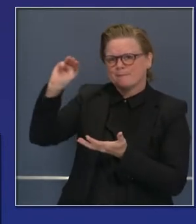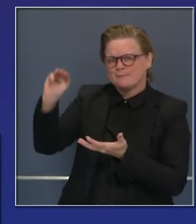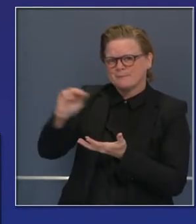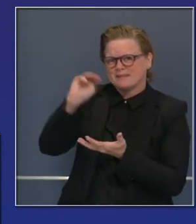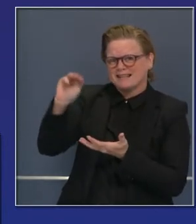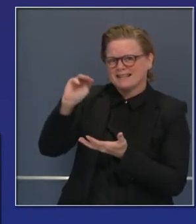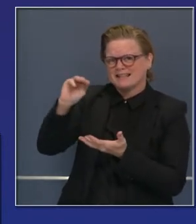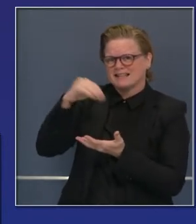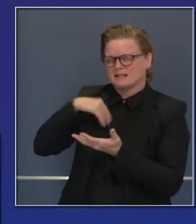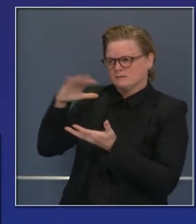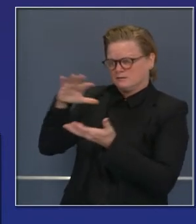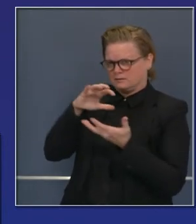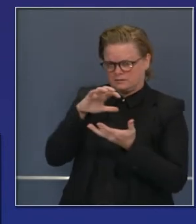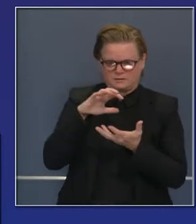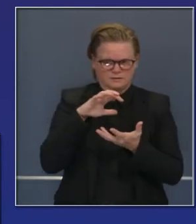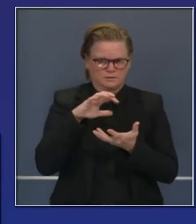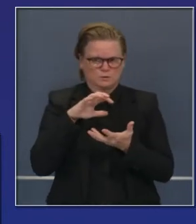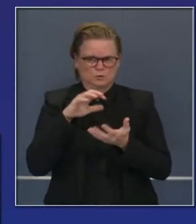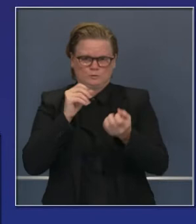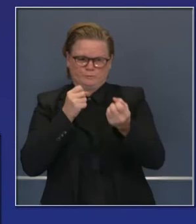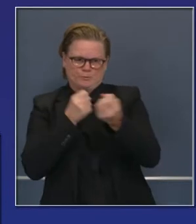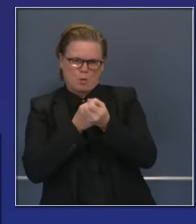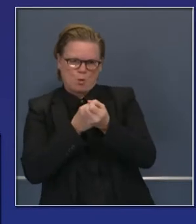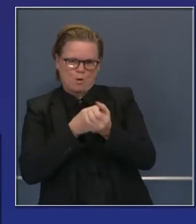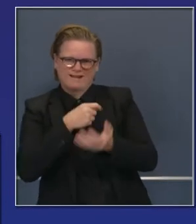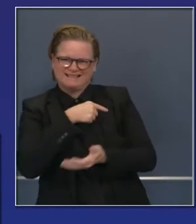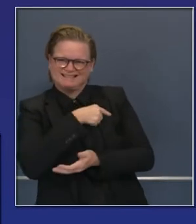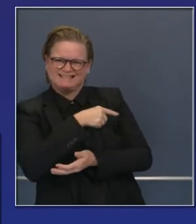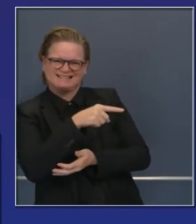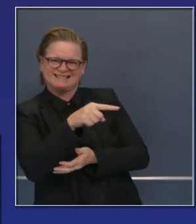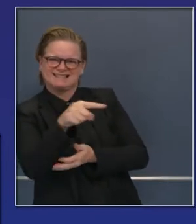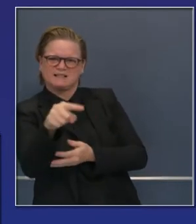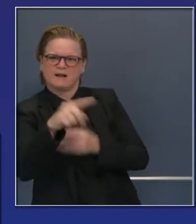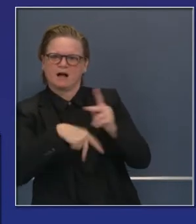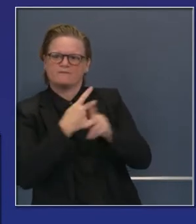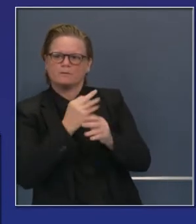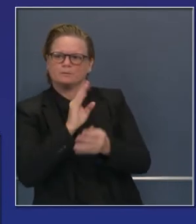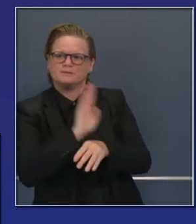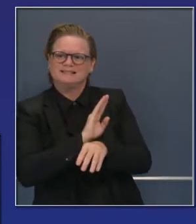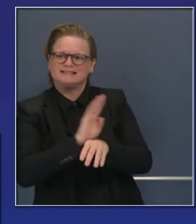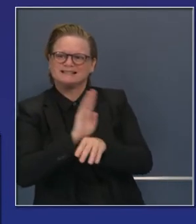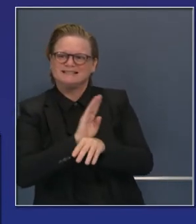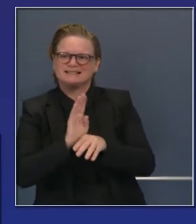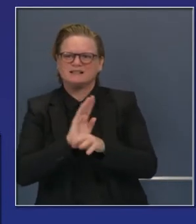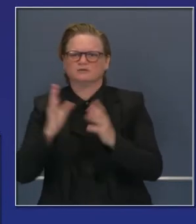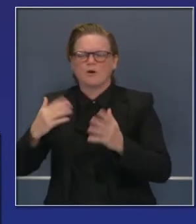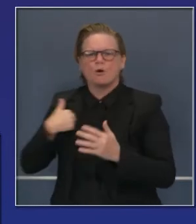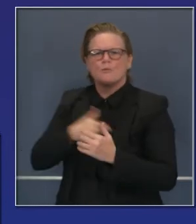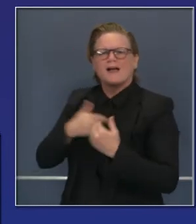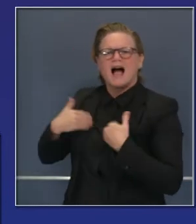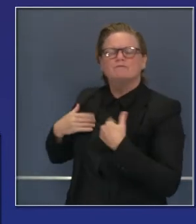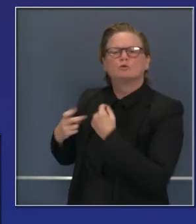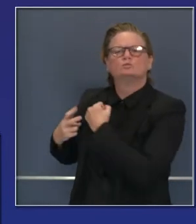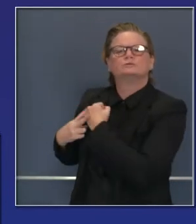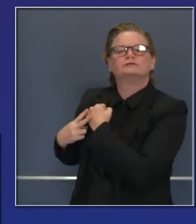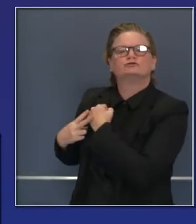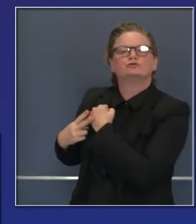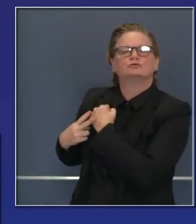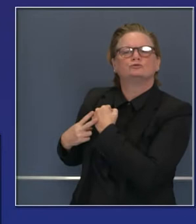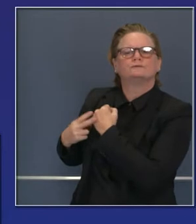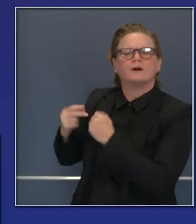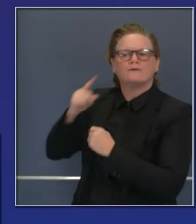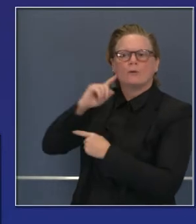el fin de semana para conseguir ese medio millón de dólares de